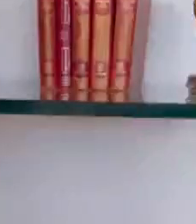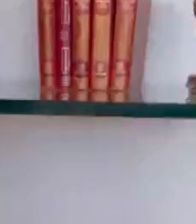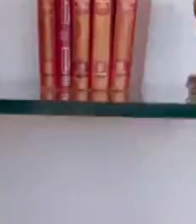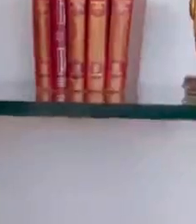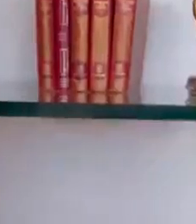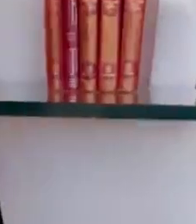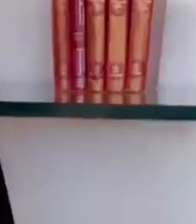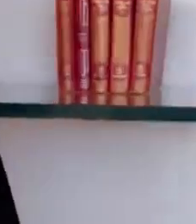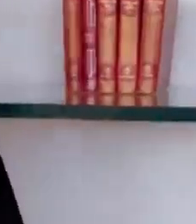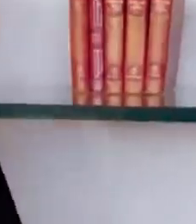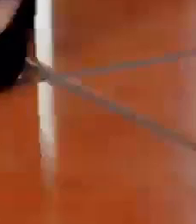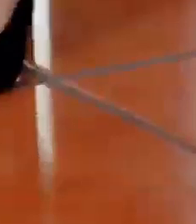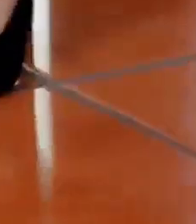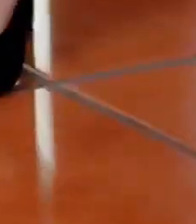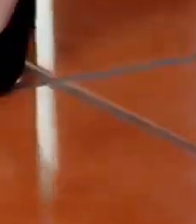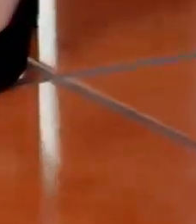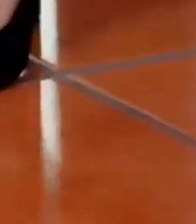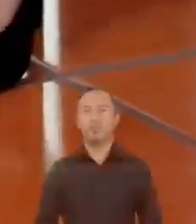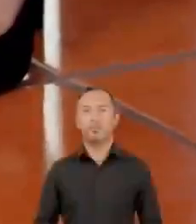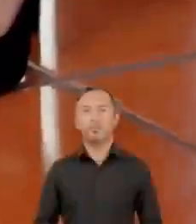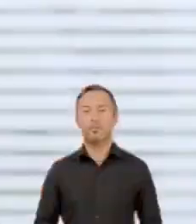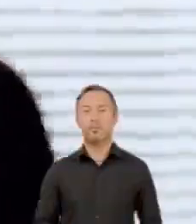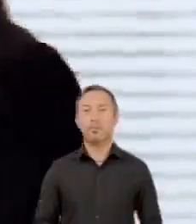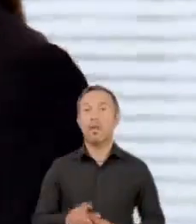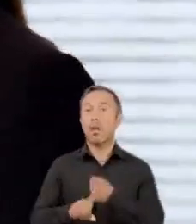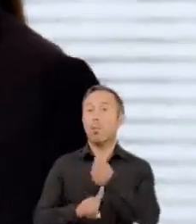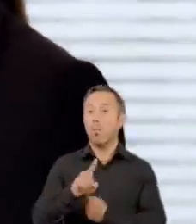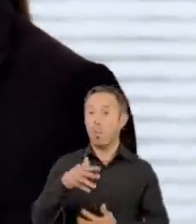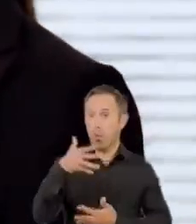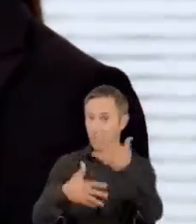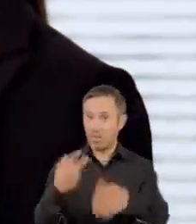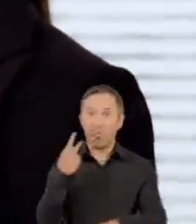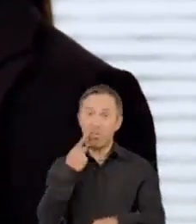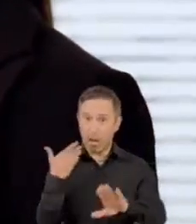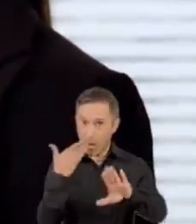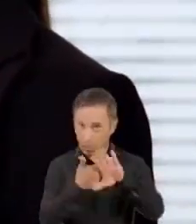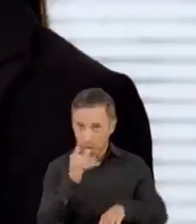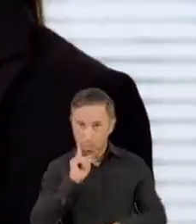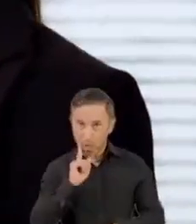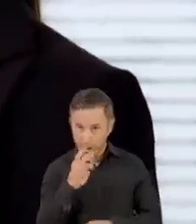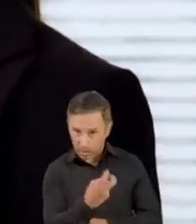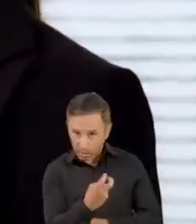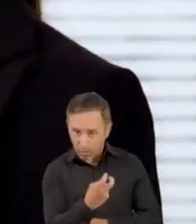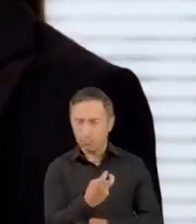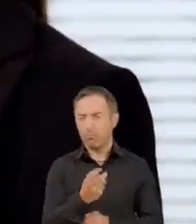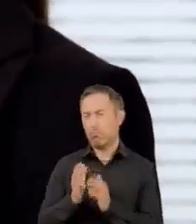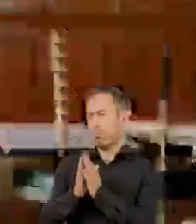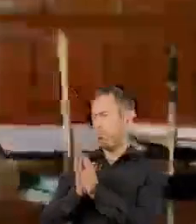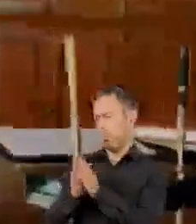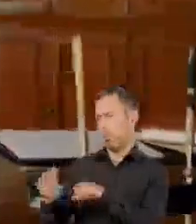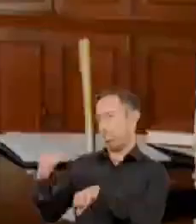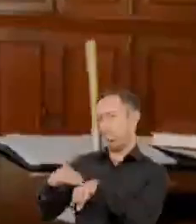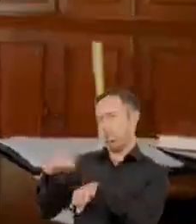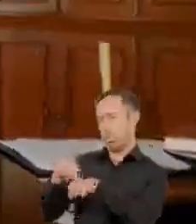es violencia política en razón de género estás exagerando